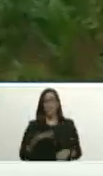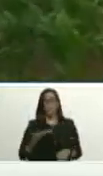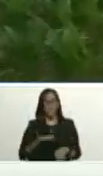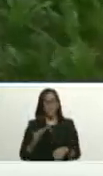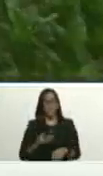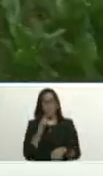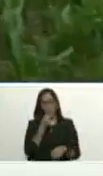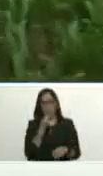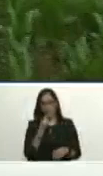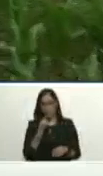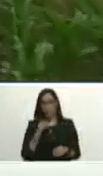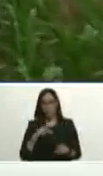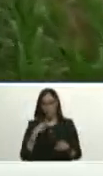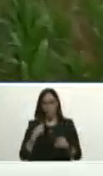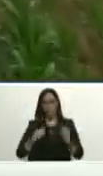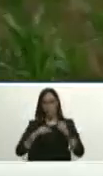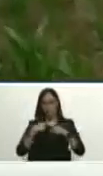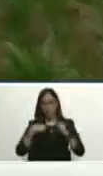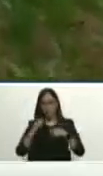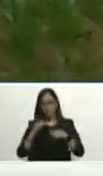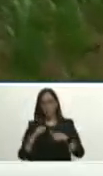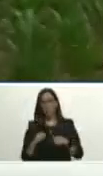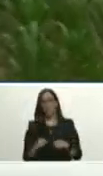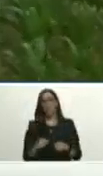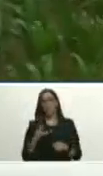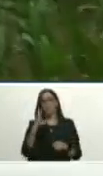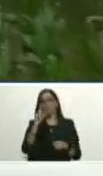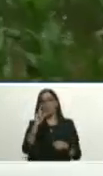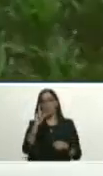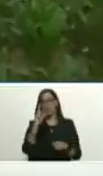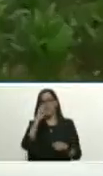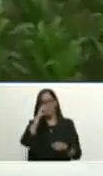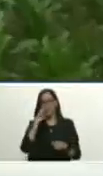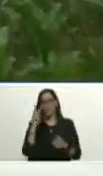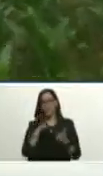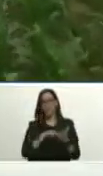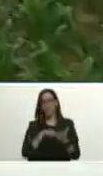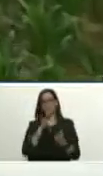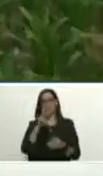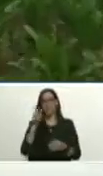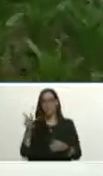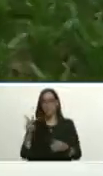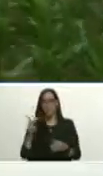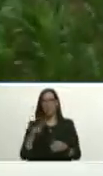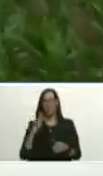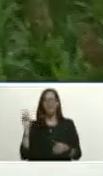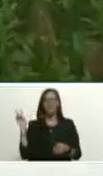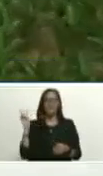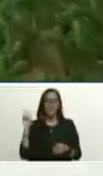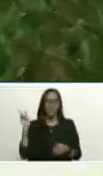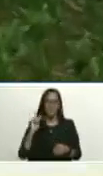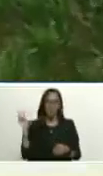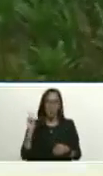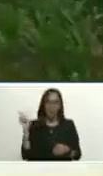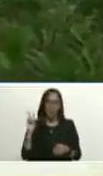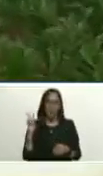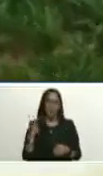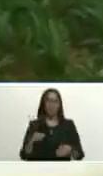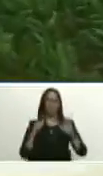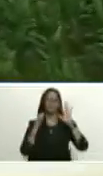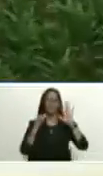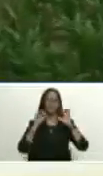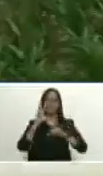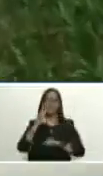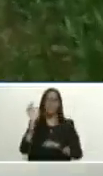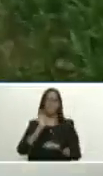alimentos estamos exportando segundo lugar año 2022 la República Bolivariana de Venezuela con 63